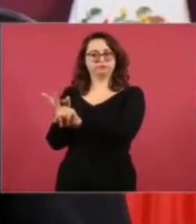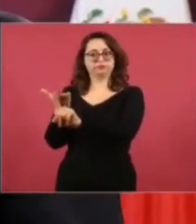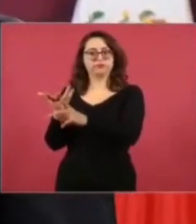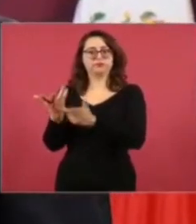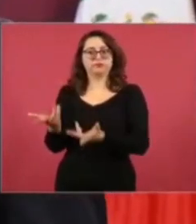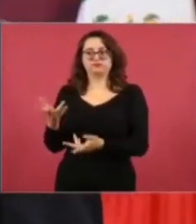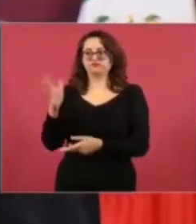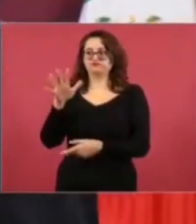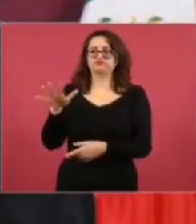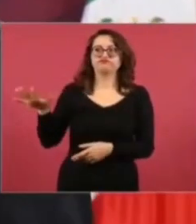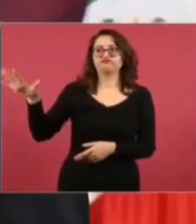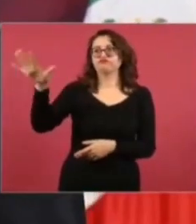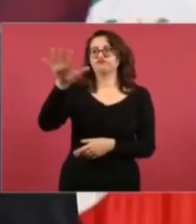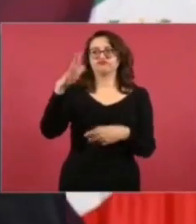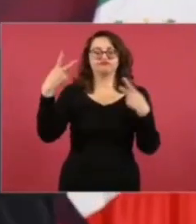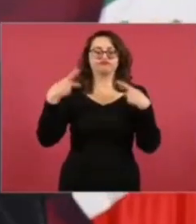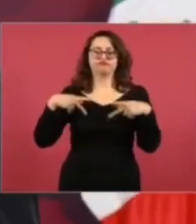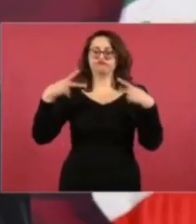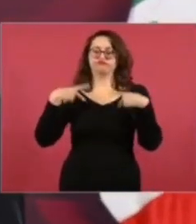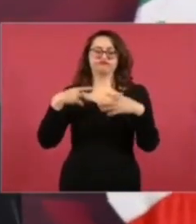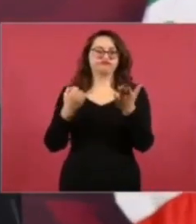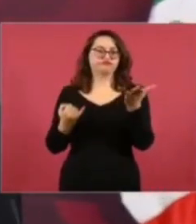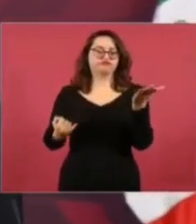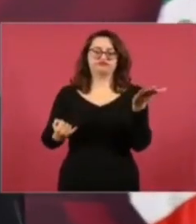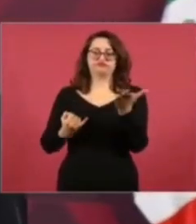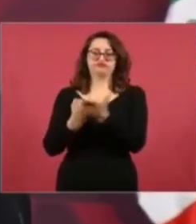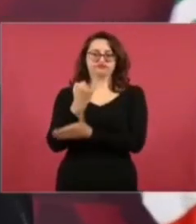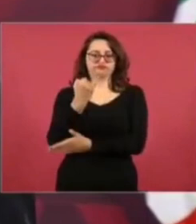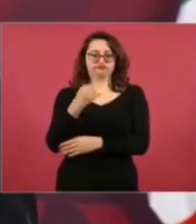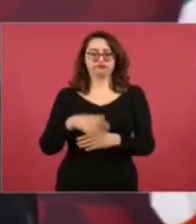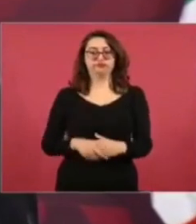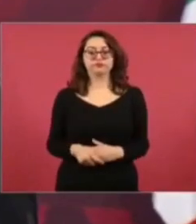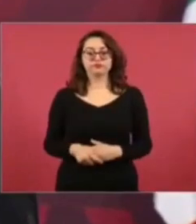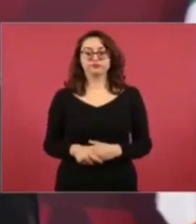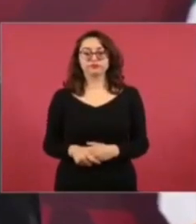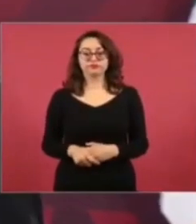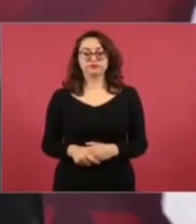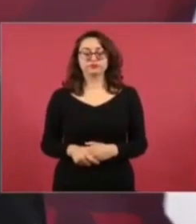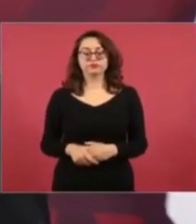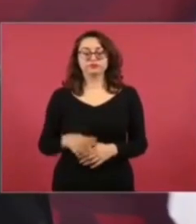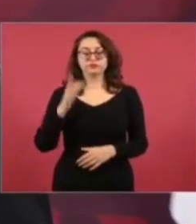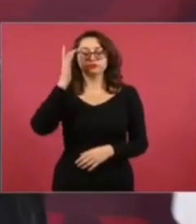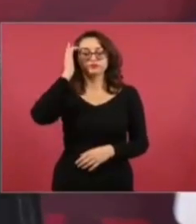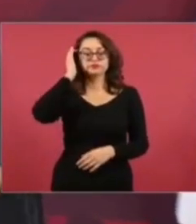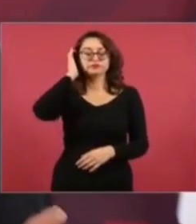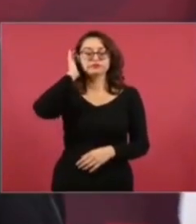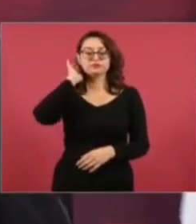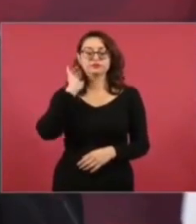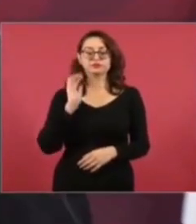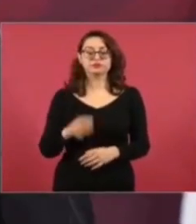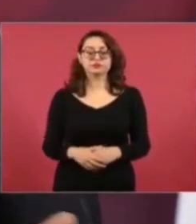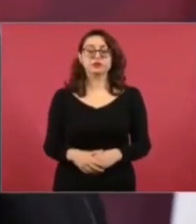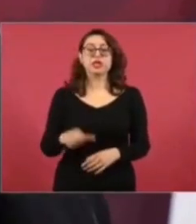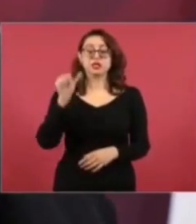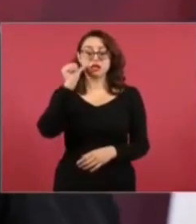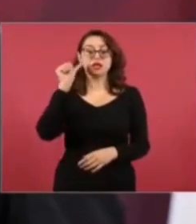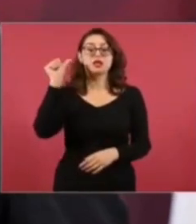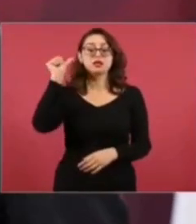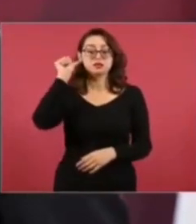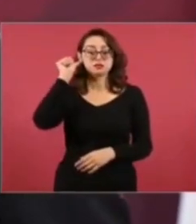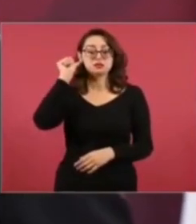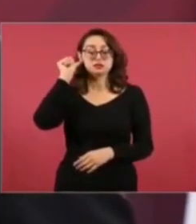del movimiento de transformación. Y ayer se dio a conocer el resultado